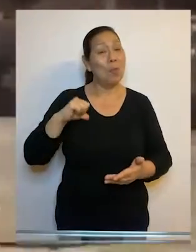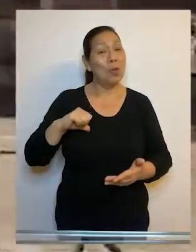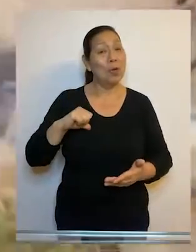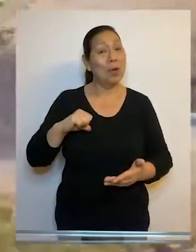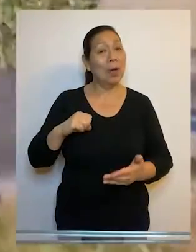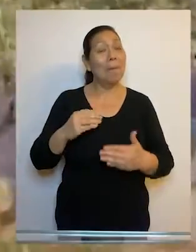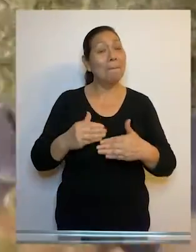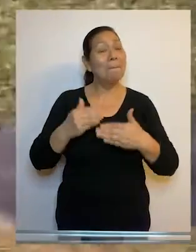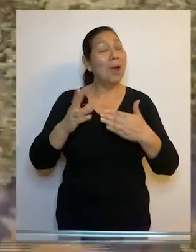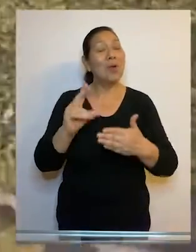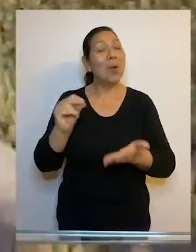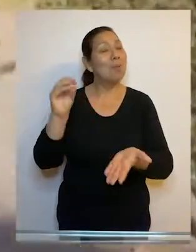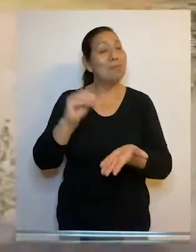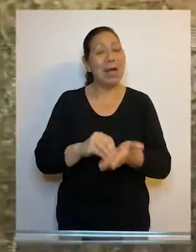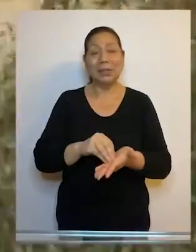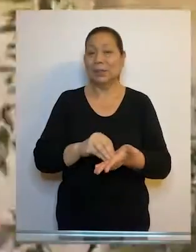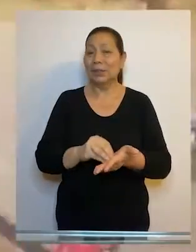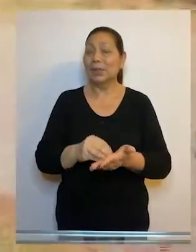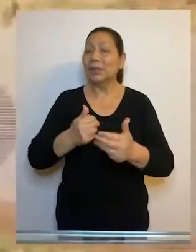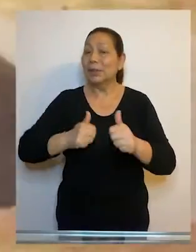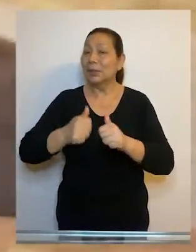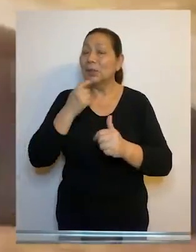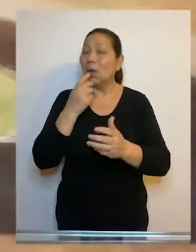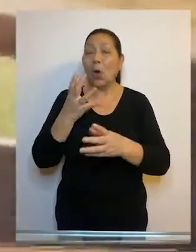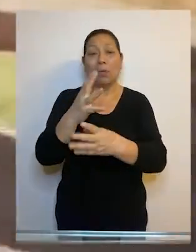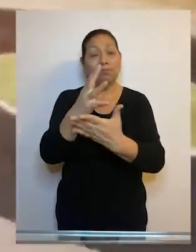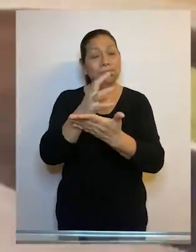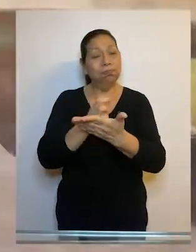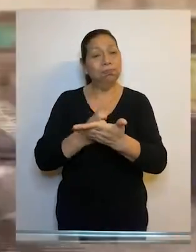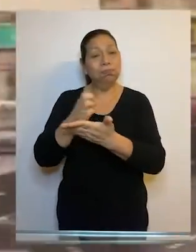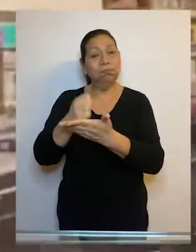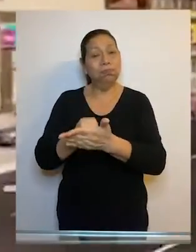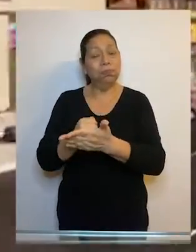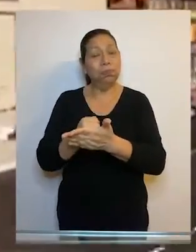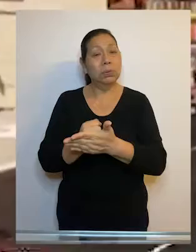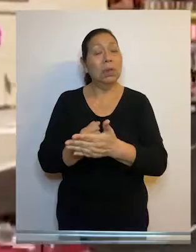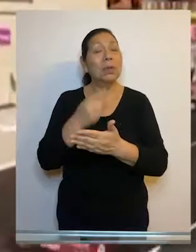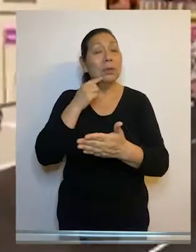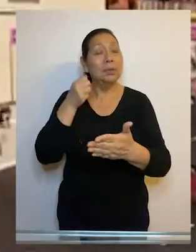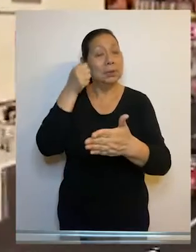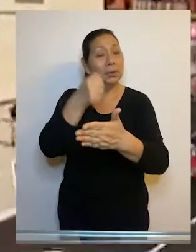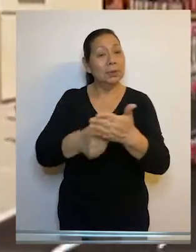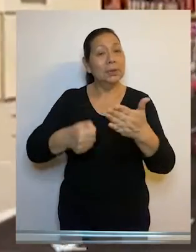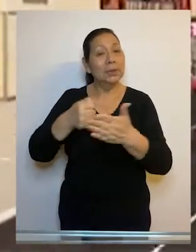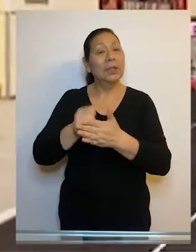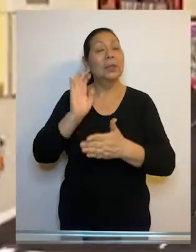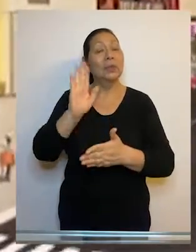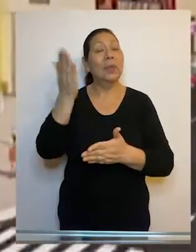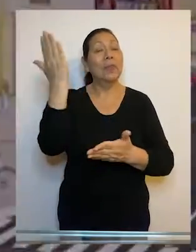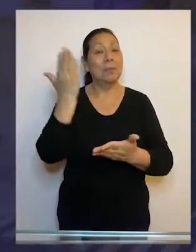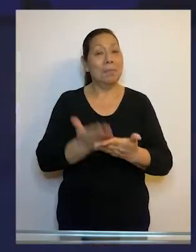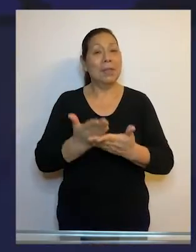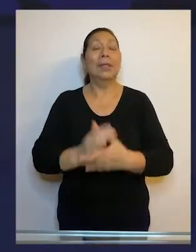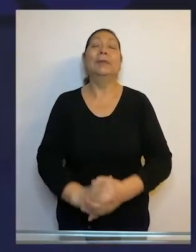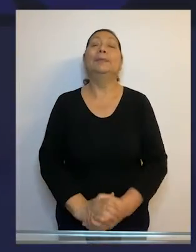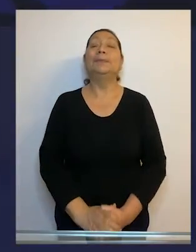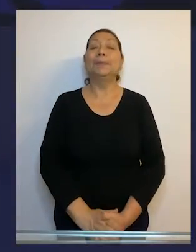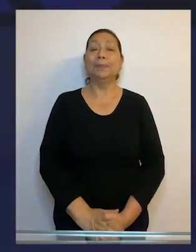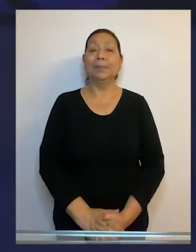municipalidad emplazada no vuelva a incurrir en las acciones u omisiones que motivaron la interposición de la demanda.